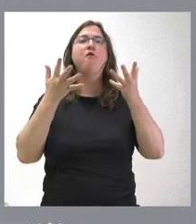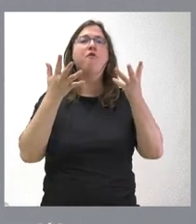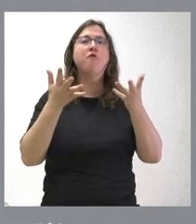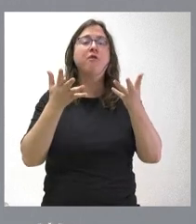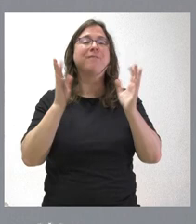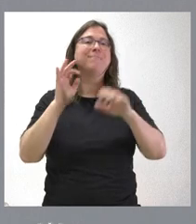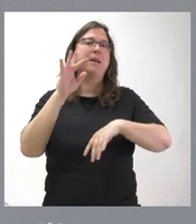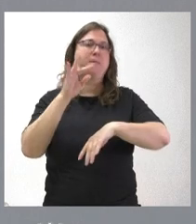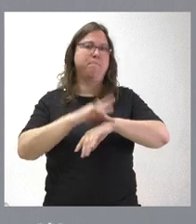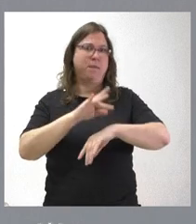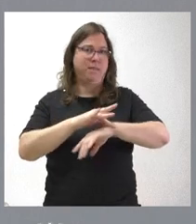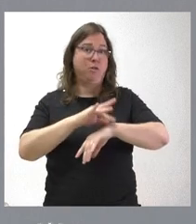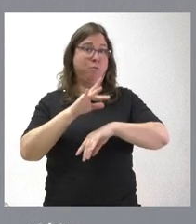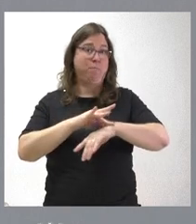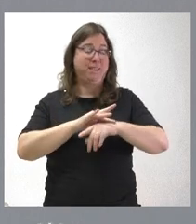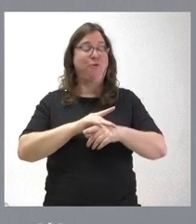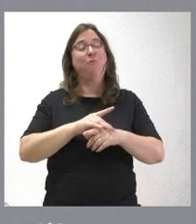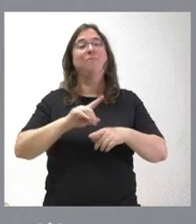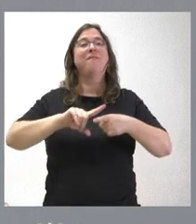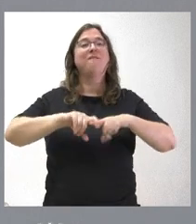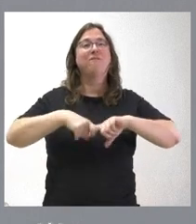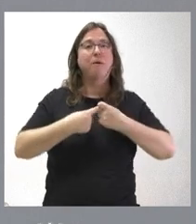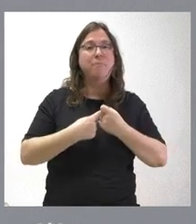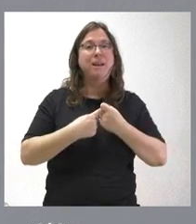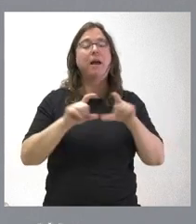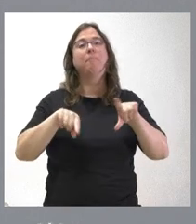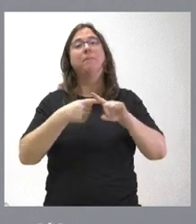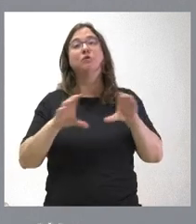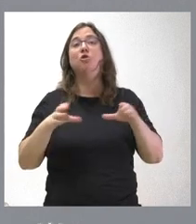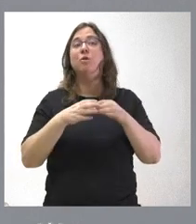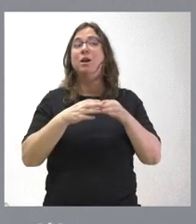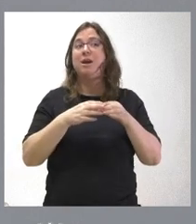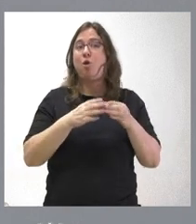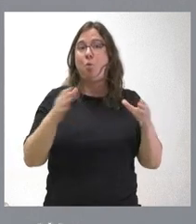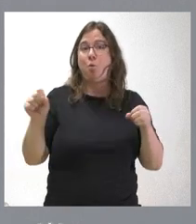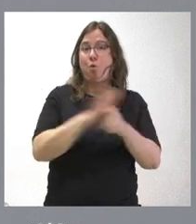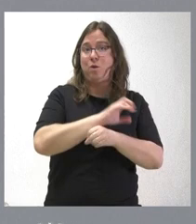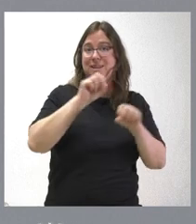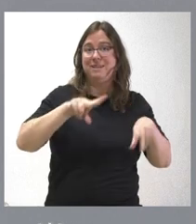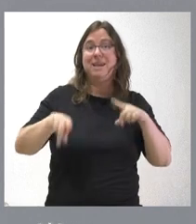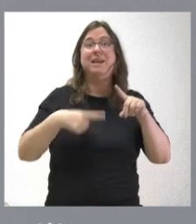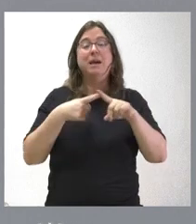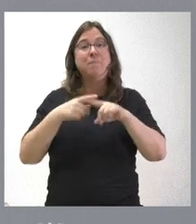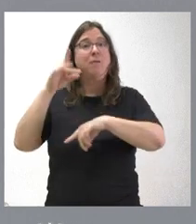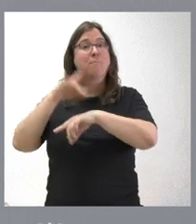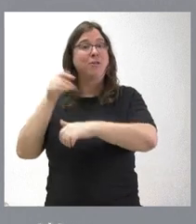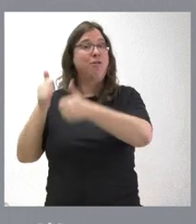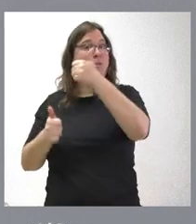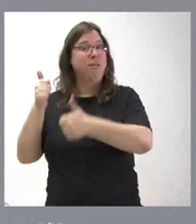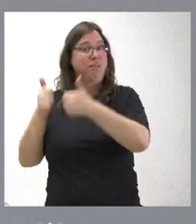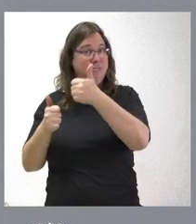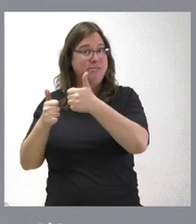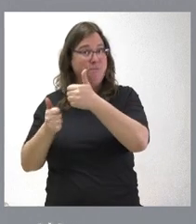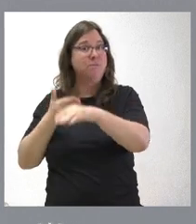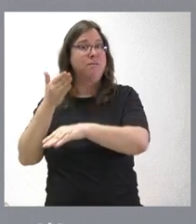médicos de medicina familiar y comunitaria que no han sido cubiertas. Y, la vez, hay muchos médicos que se han presentado al examen MIR y que no van a